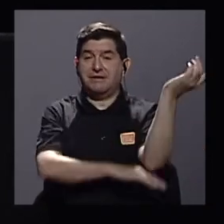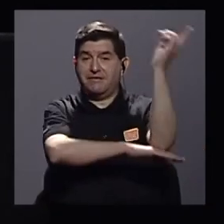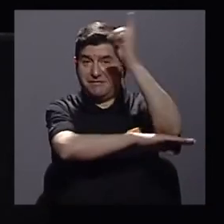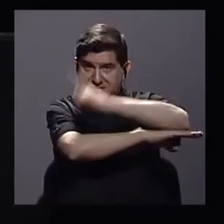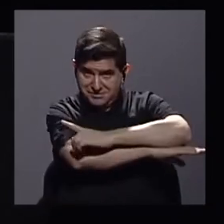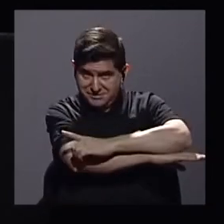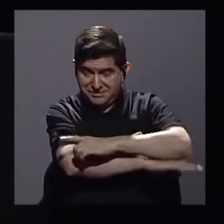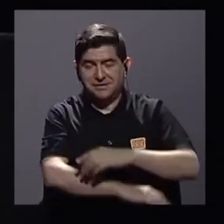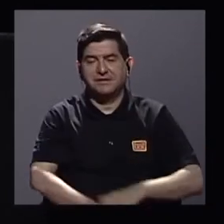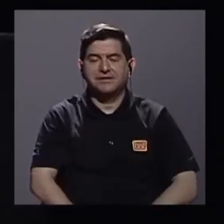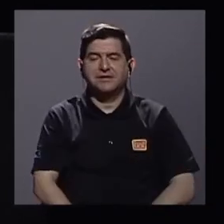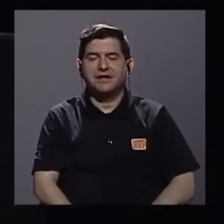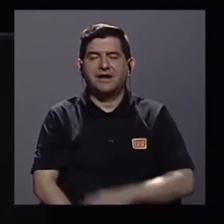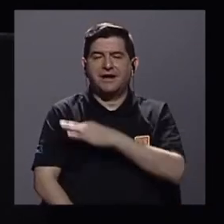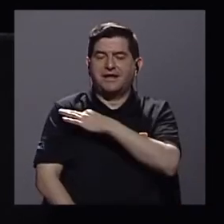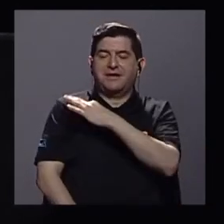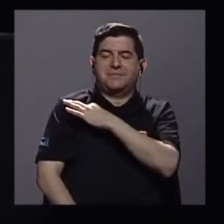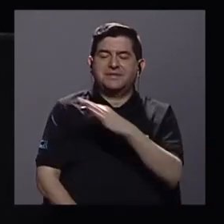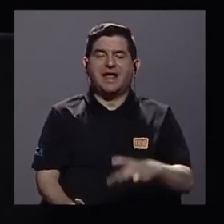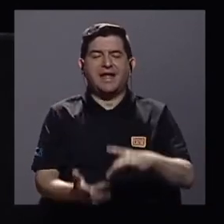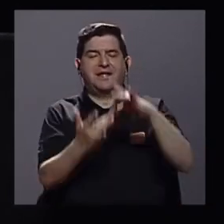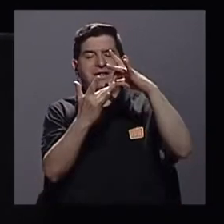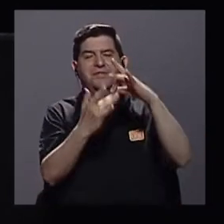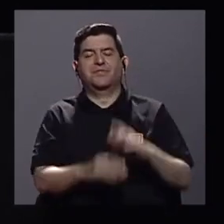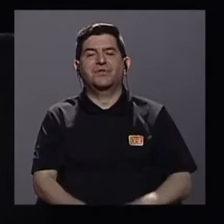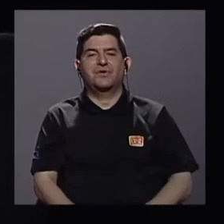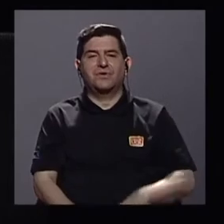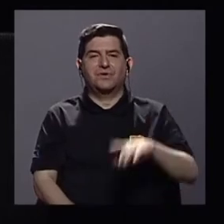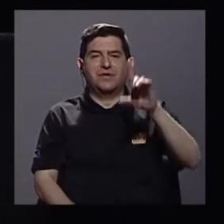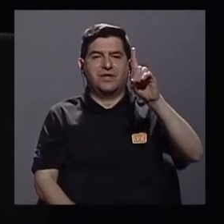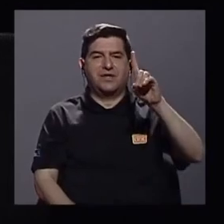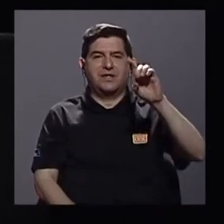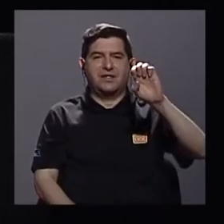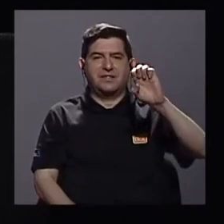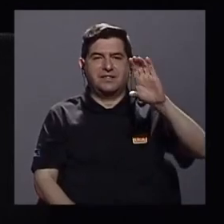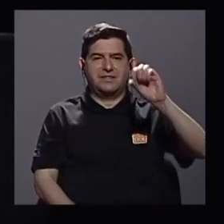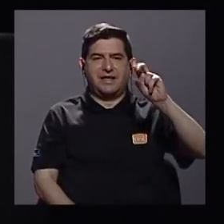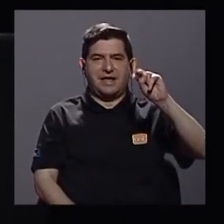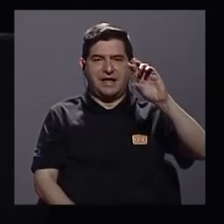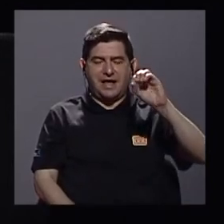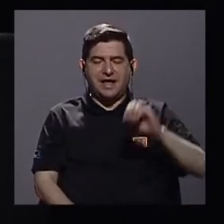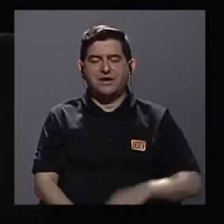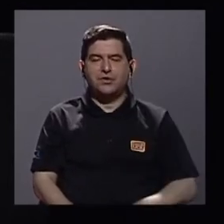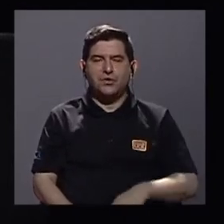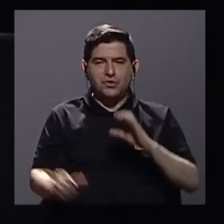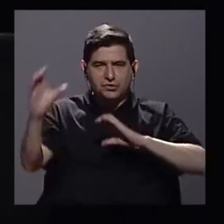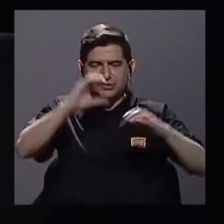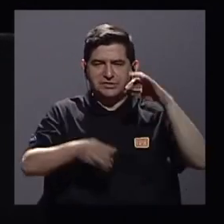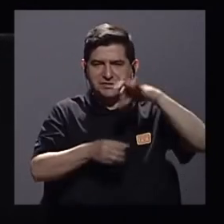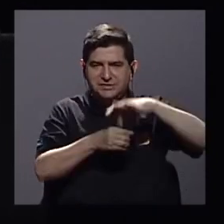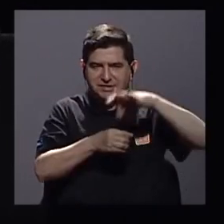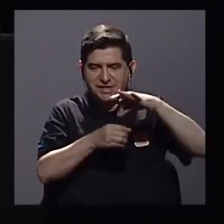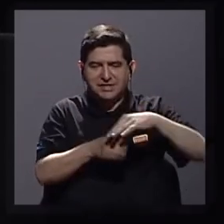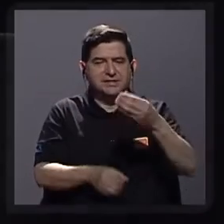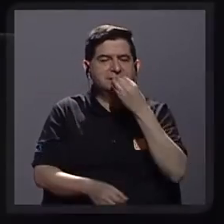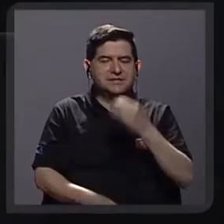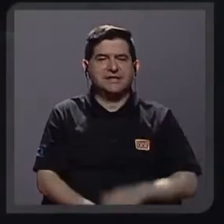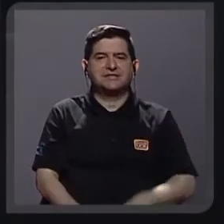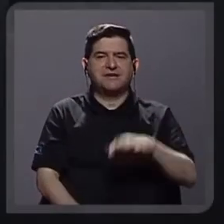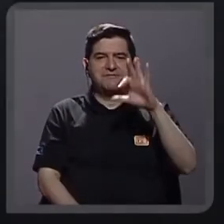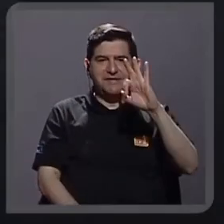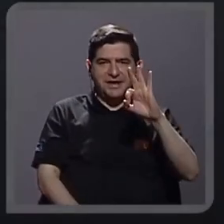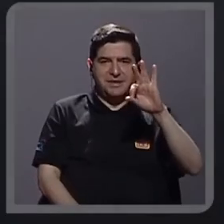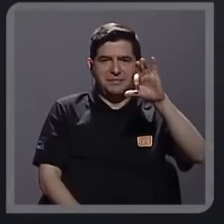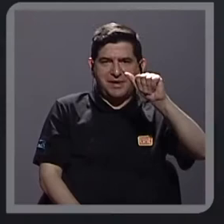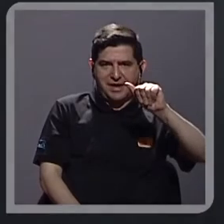hoy tengo a un invitado muy especial, es el decano de ciencias agroalimentarias, don Felipe Arauz